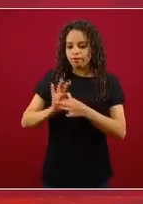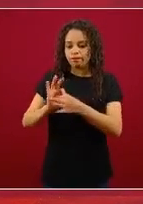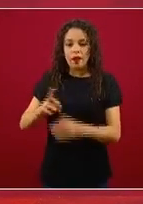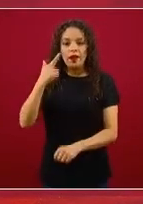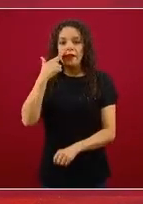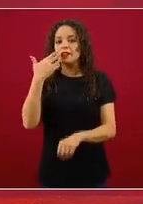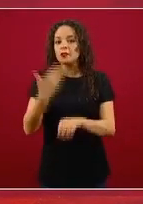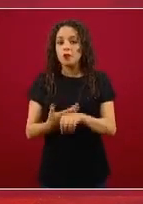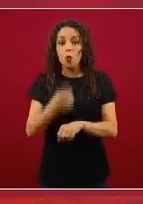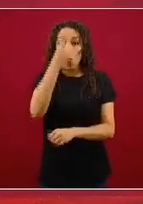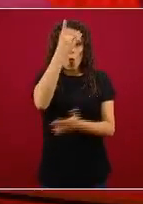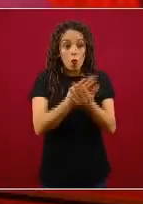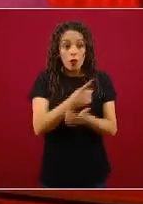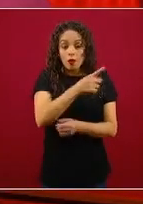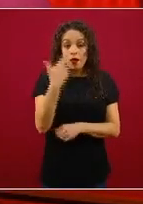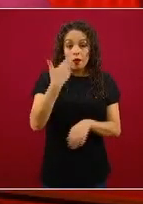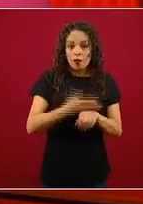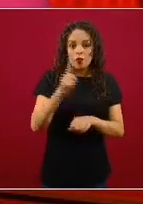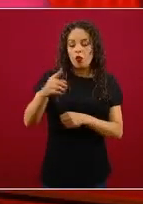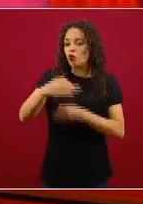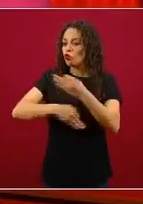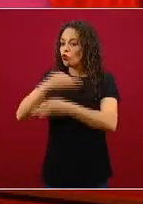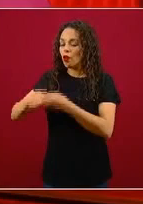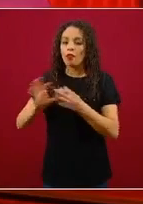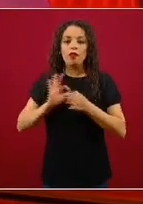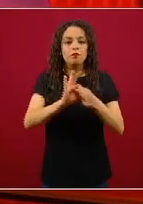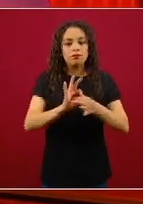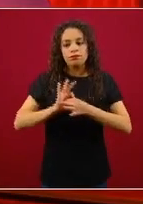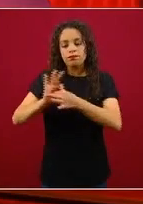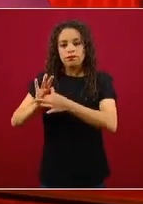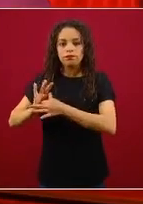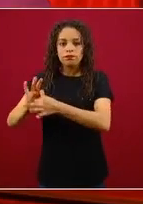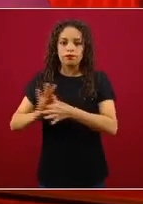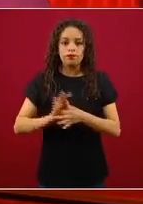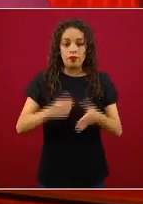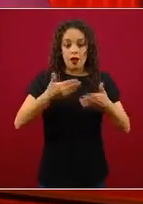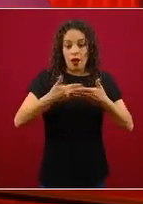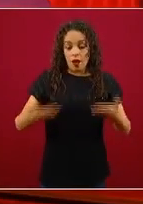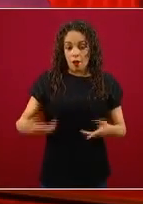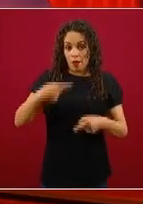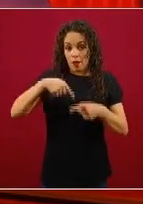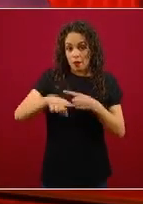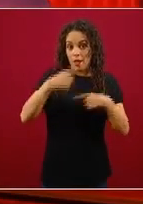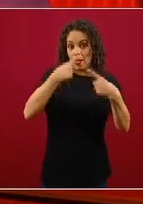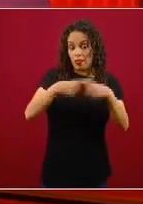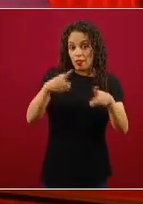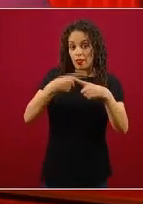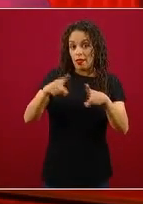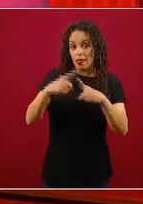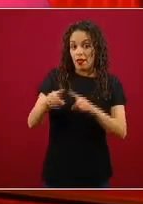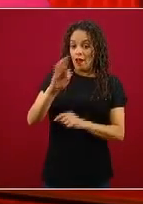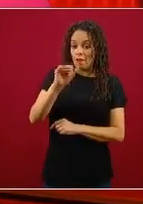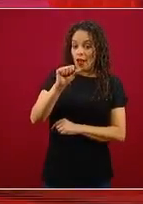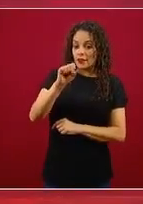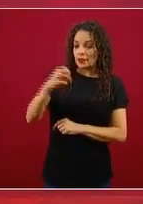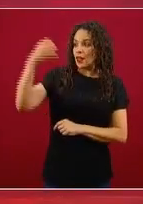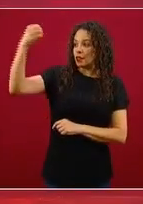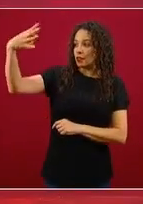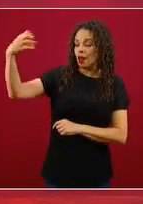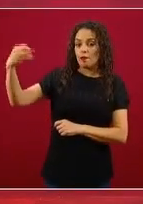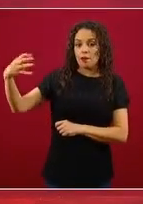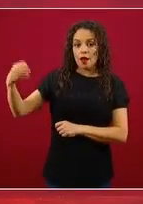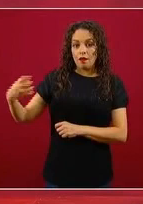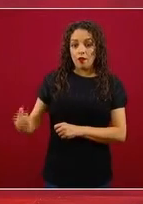que puede hacer más cosas ahora que empiecen las distintas fases de los semáforos, además de la